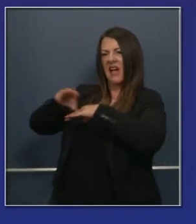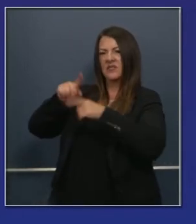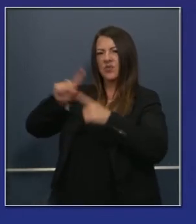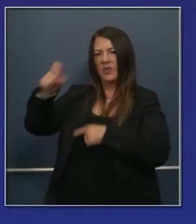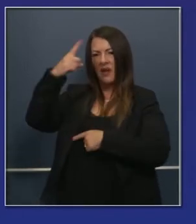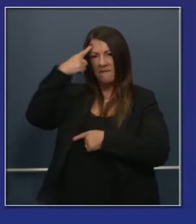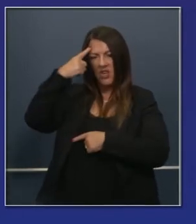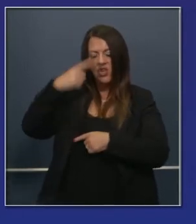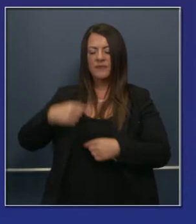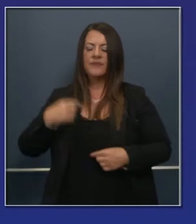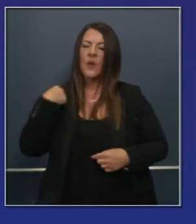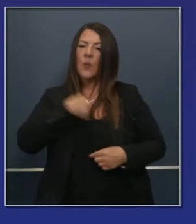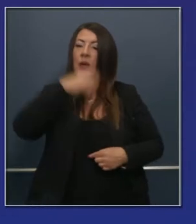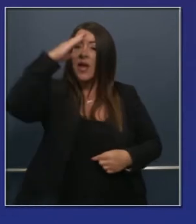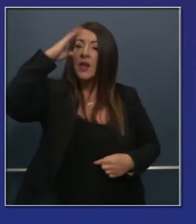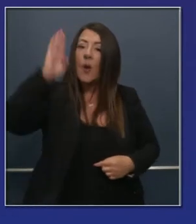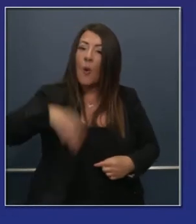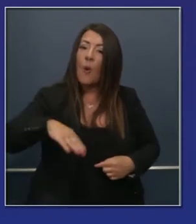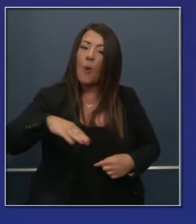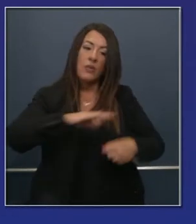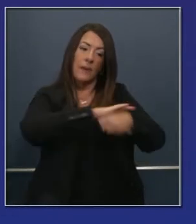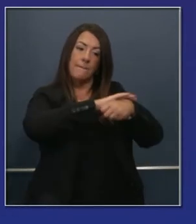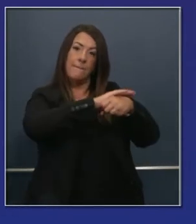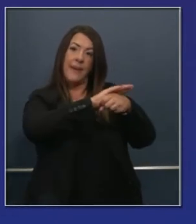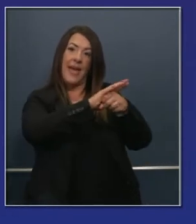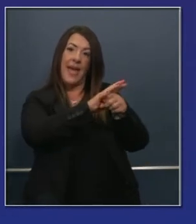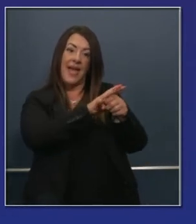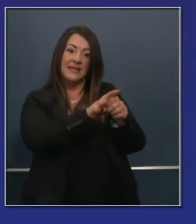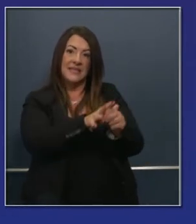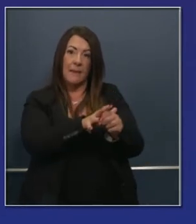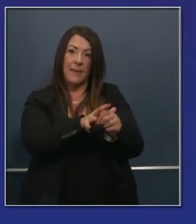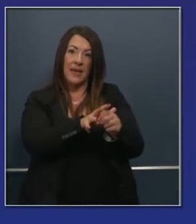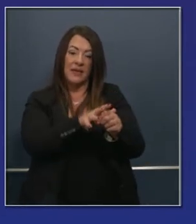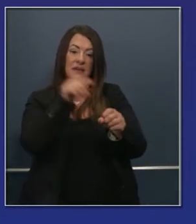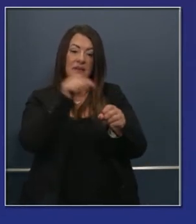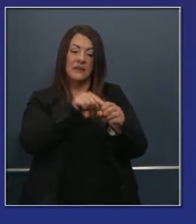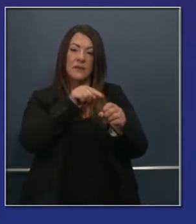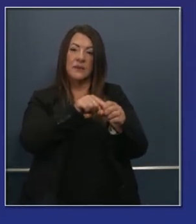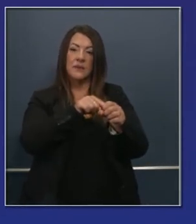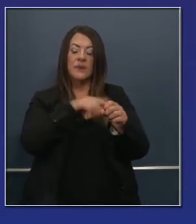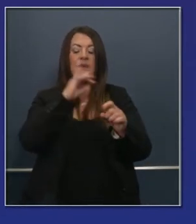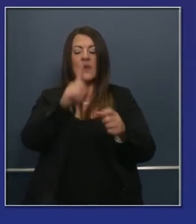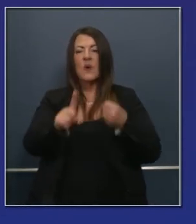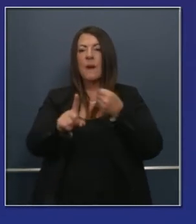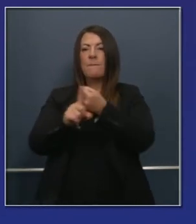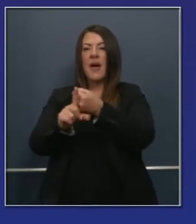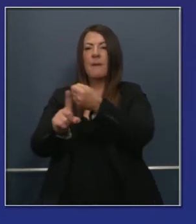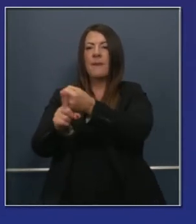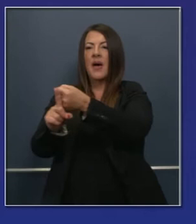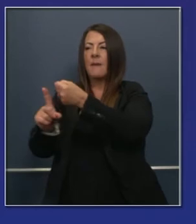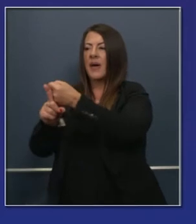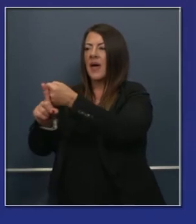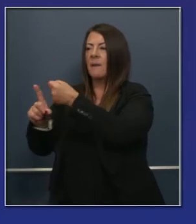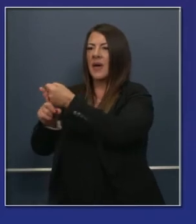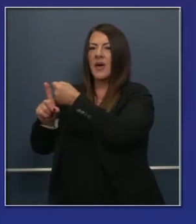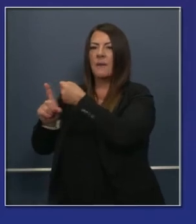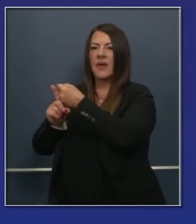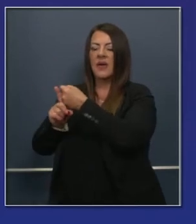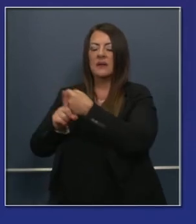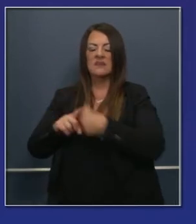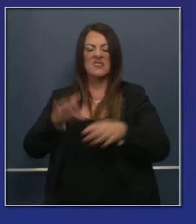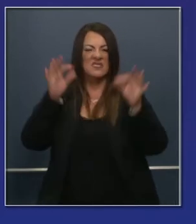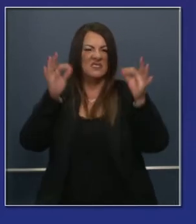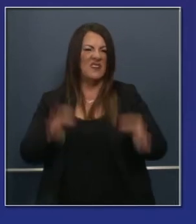consejero aquí. Sabemos que a través de la gama, sabemos que esta pandemia